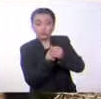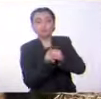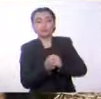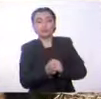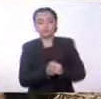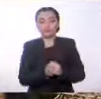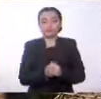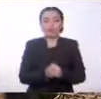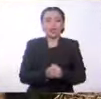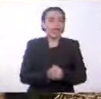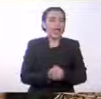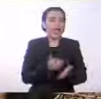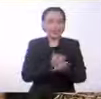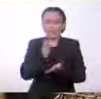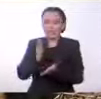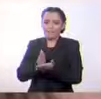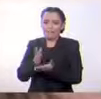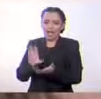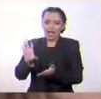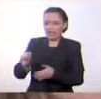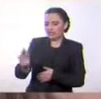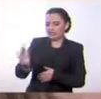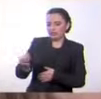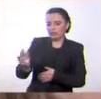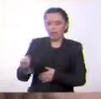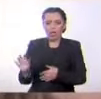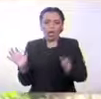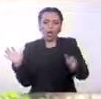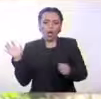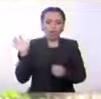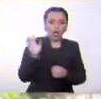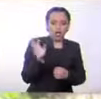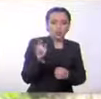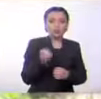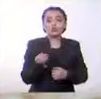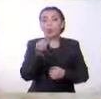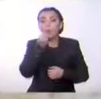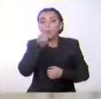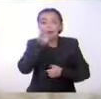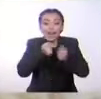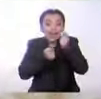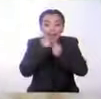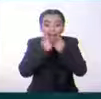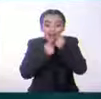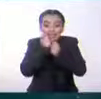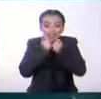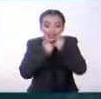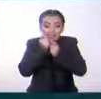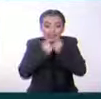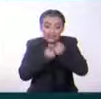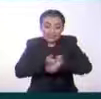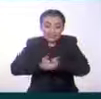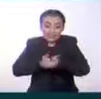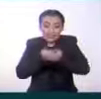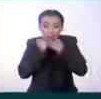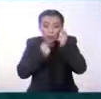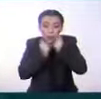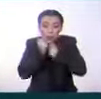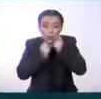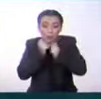mamíferos como perros, gatos, jaguares, ratones, ballenas,